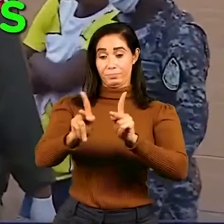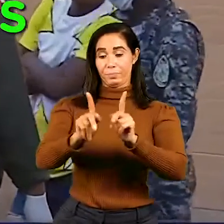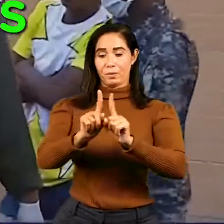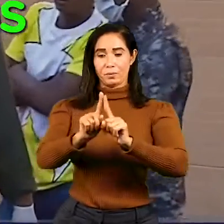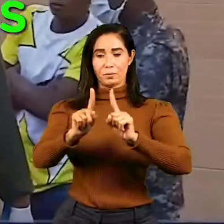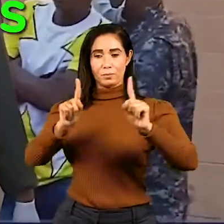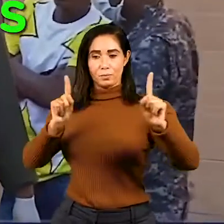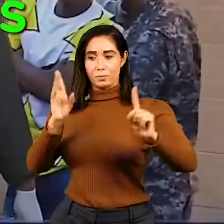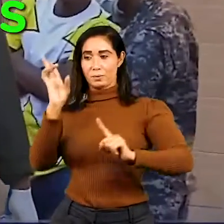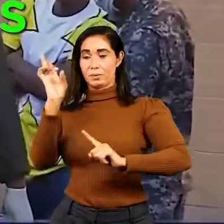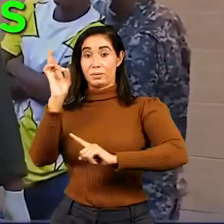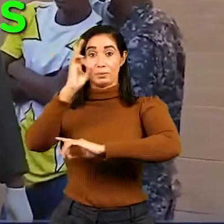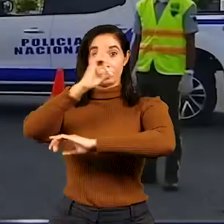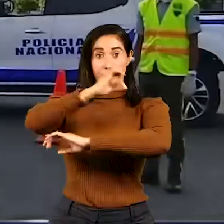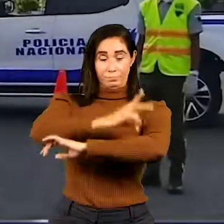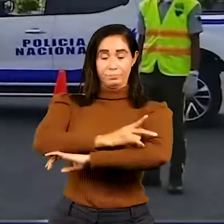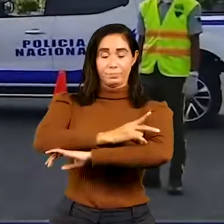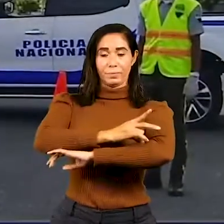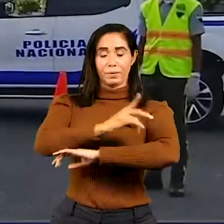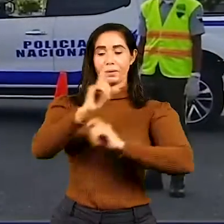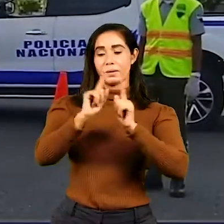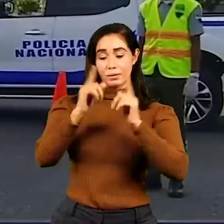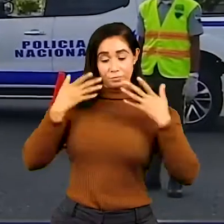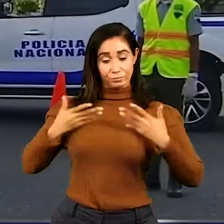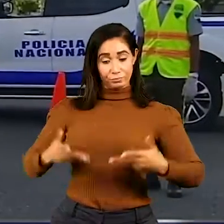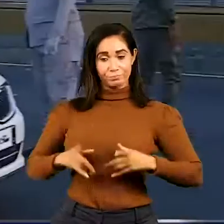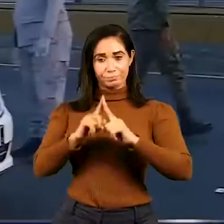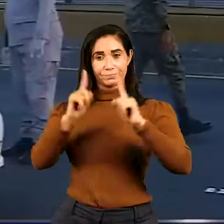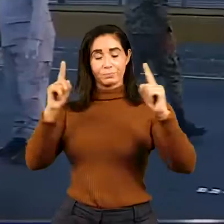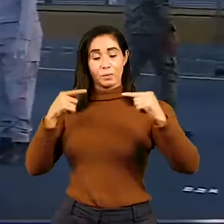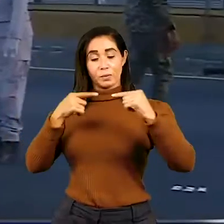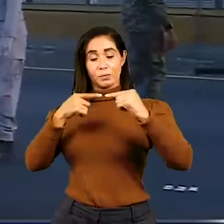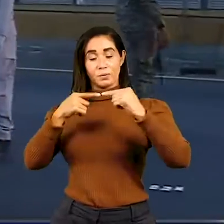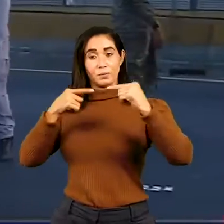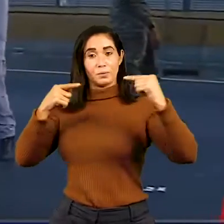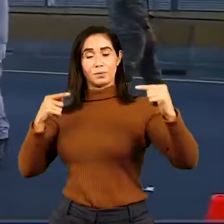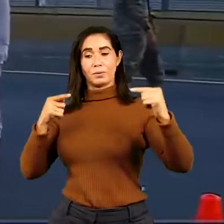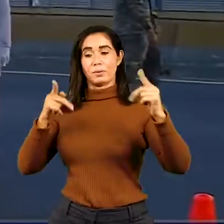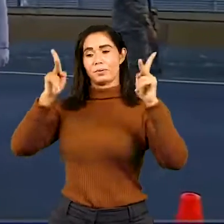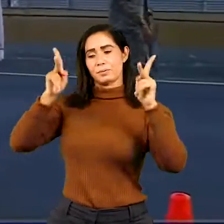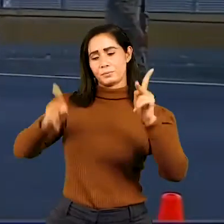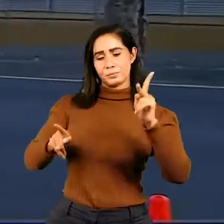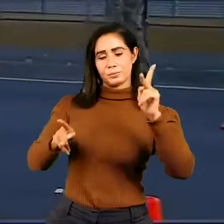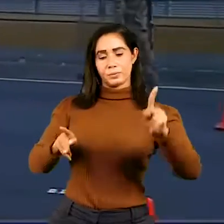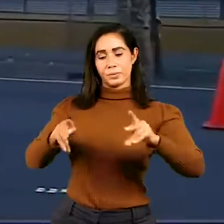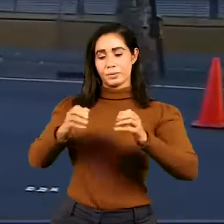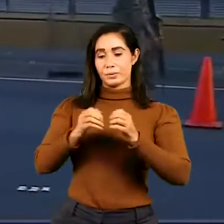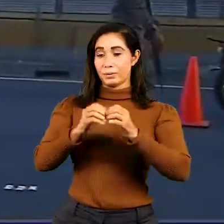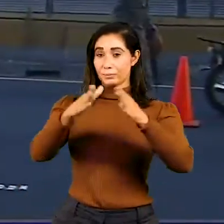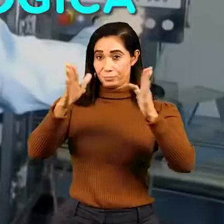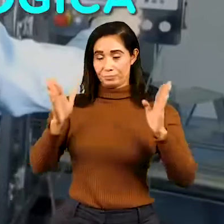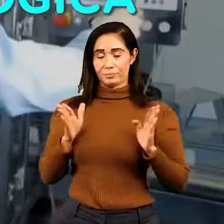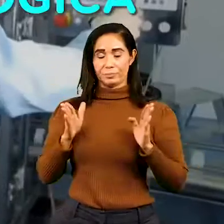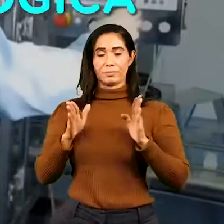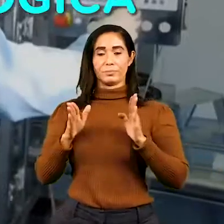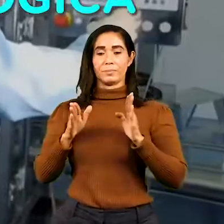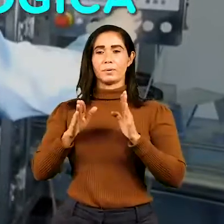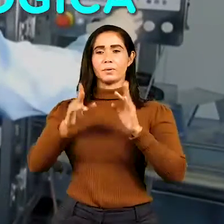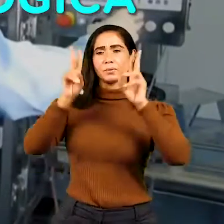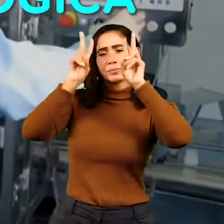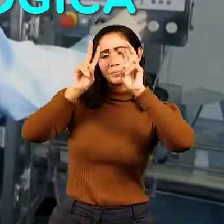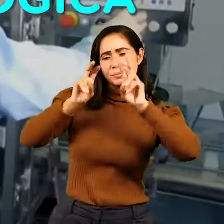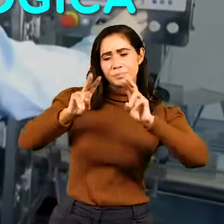de ciudadanos por siete días, alejamiento físico de dos metros entre personas en la vía pública, una